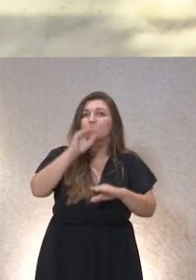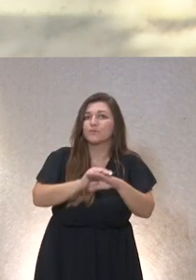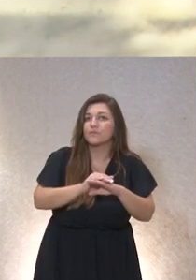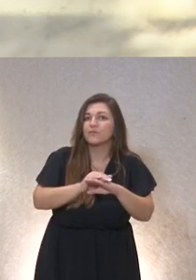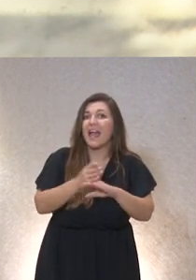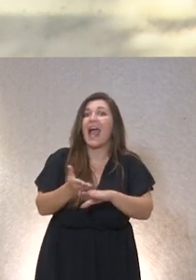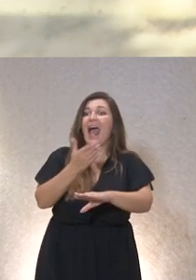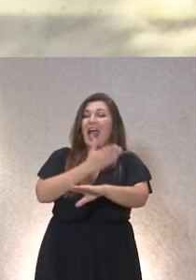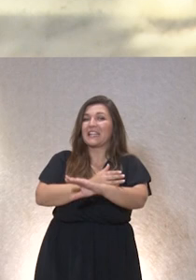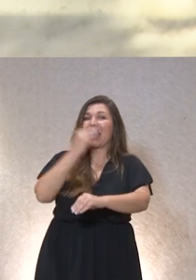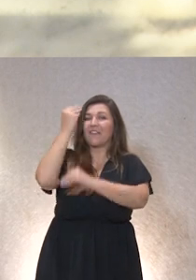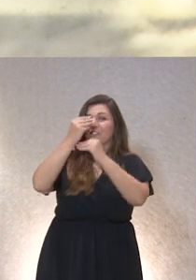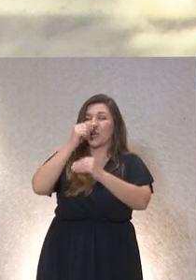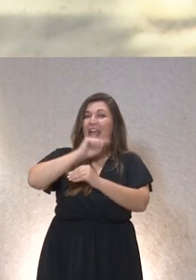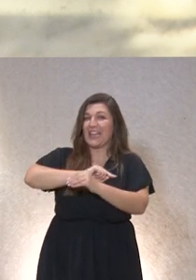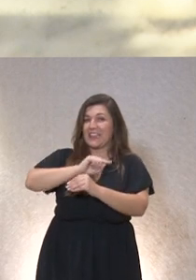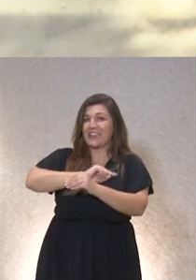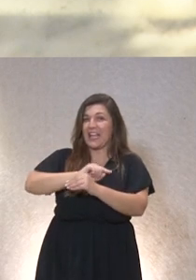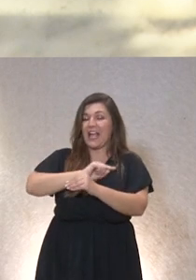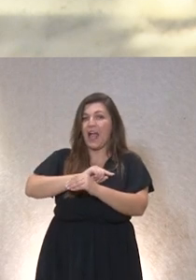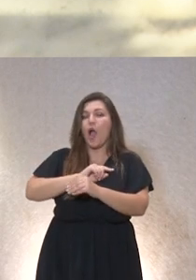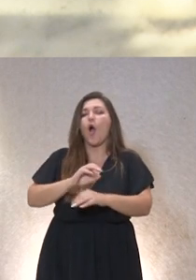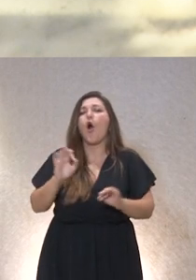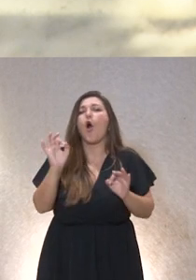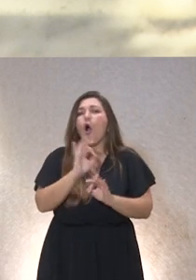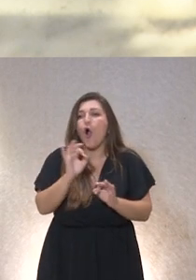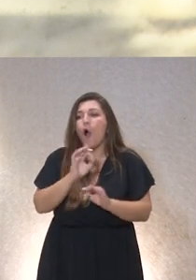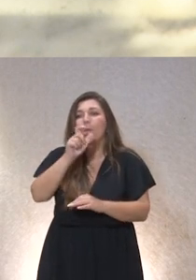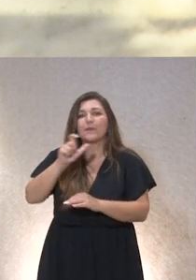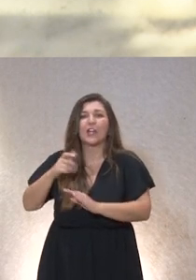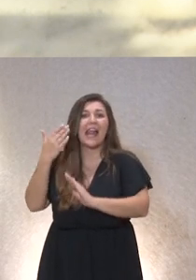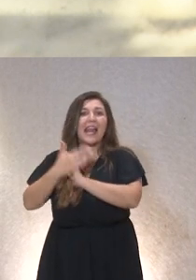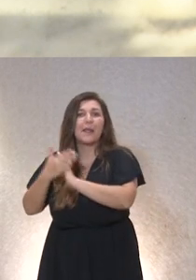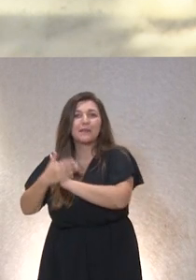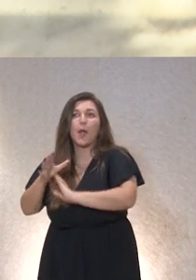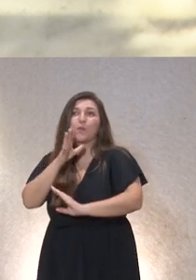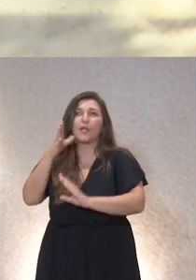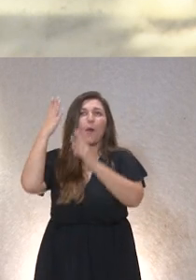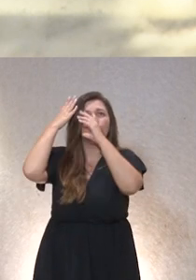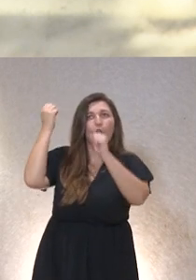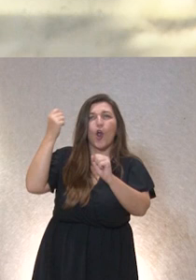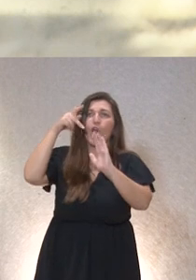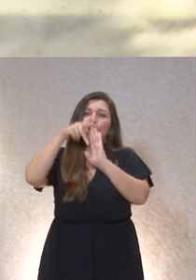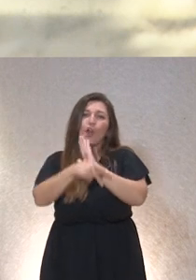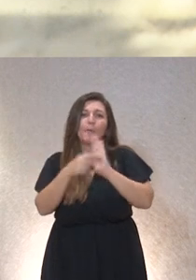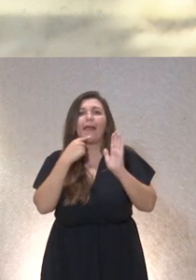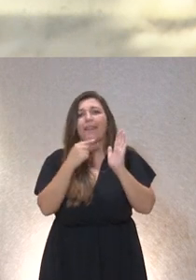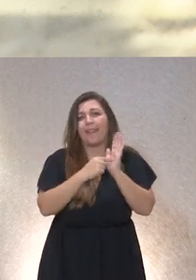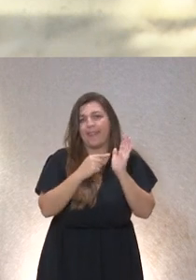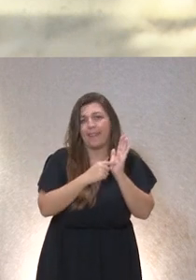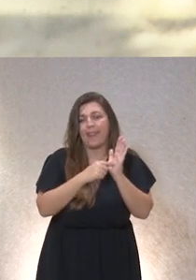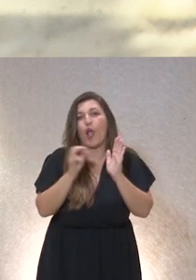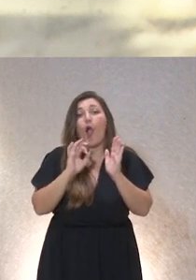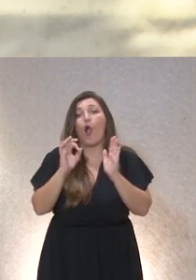ética previa o estamos limitando a las personas y más porque lo dictan los protocolos las normas o simplemente porque se viene